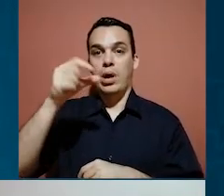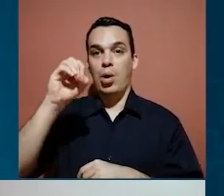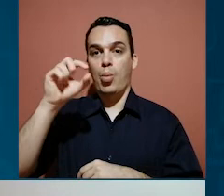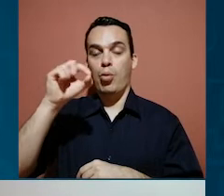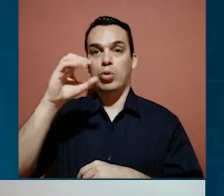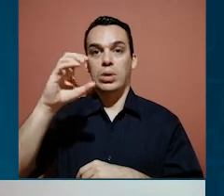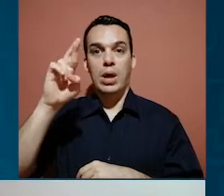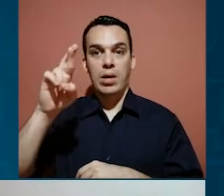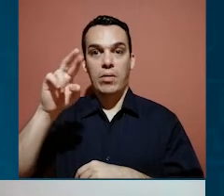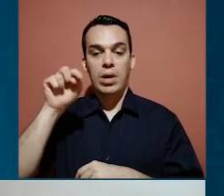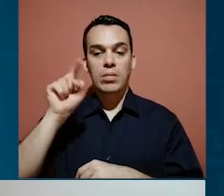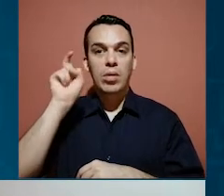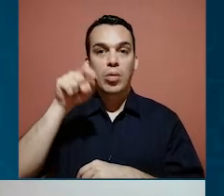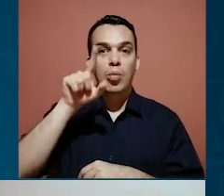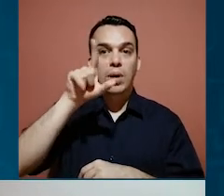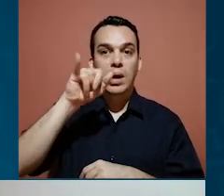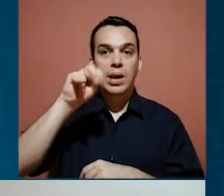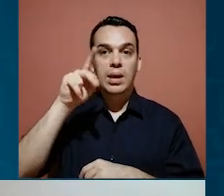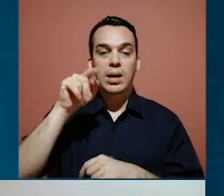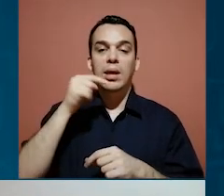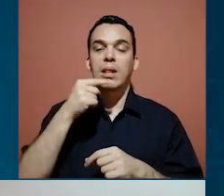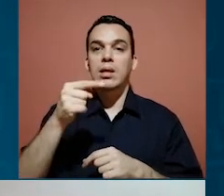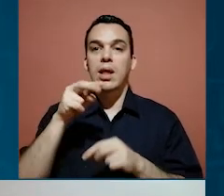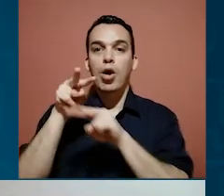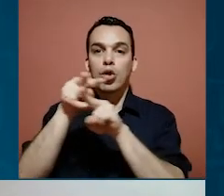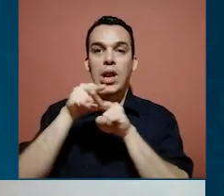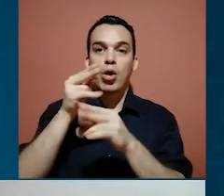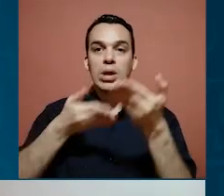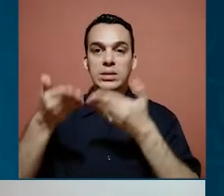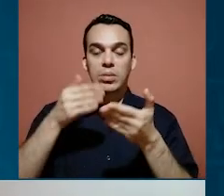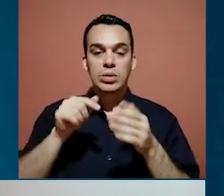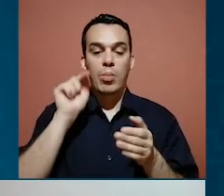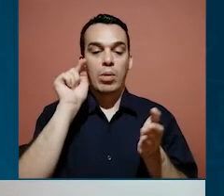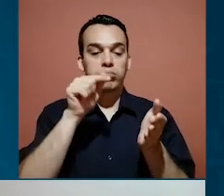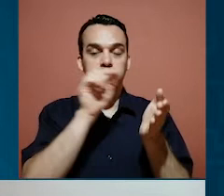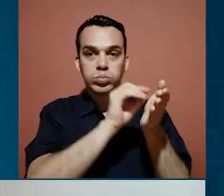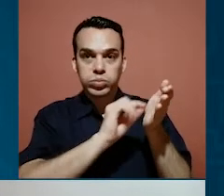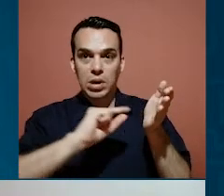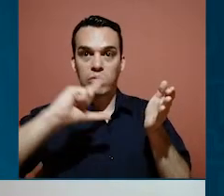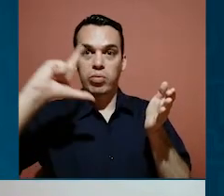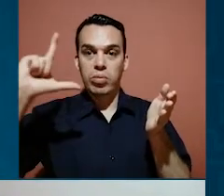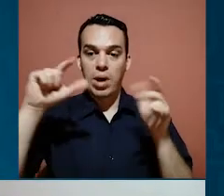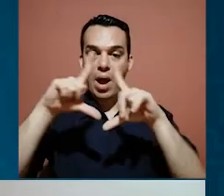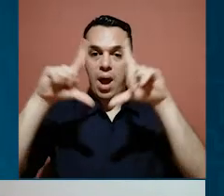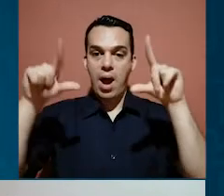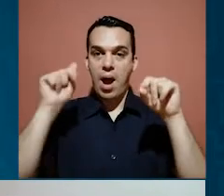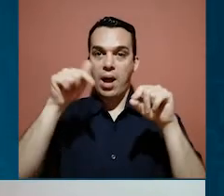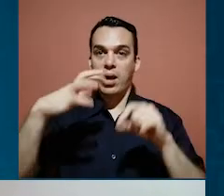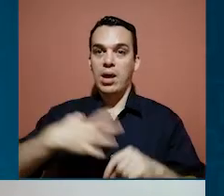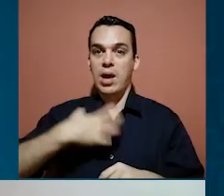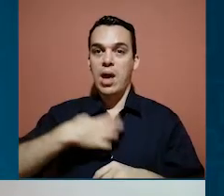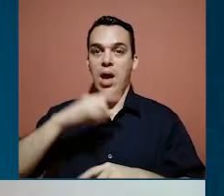.cr, existe un link que es de la Contraloría de Servicios, donde pueden llenar también un formulario para poner